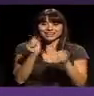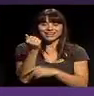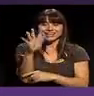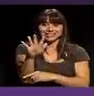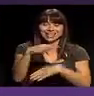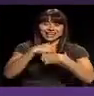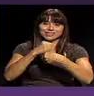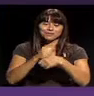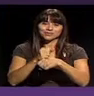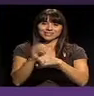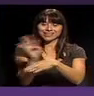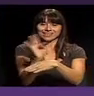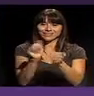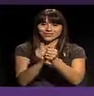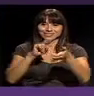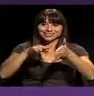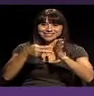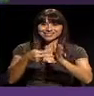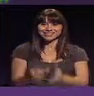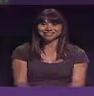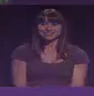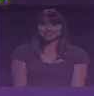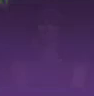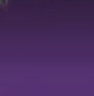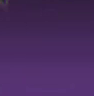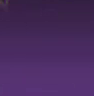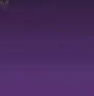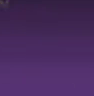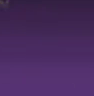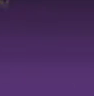Rica, viernes y lunes, 7 de la noche.